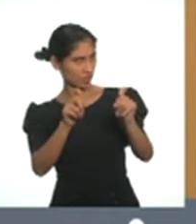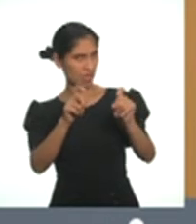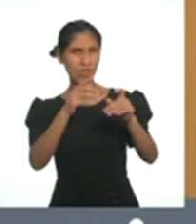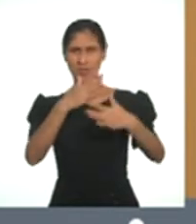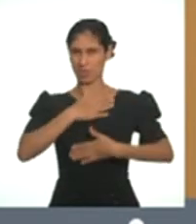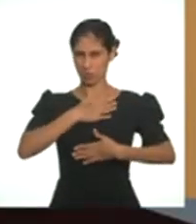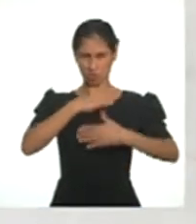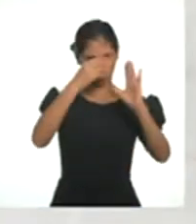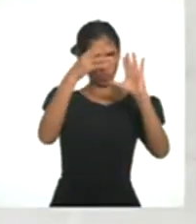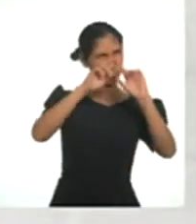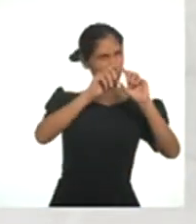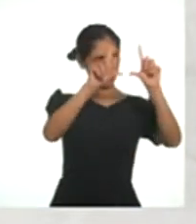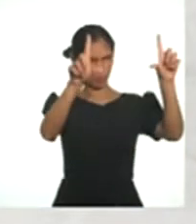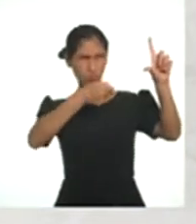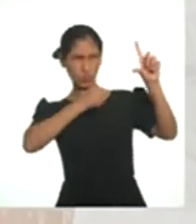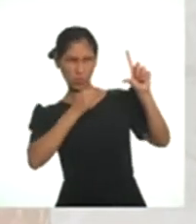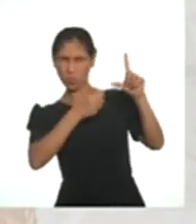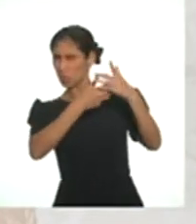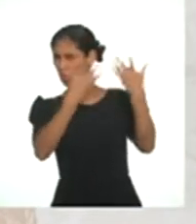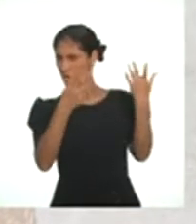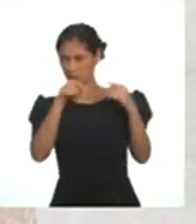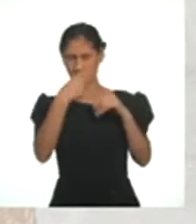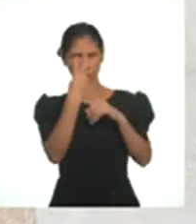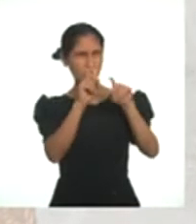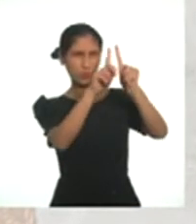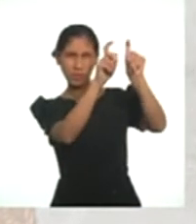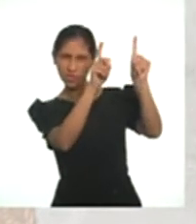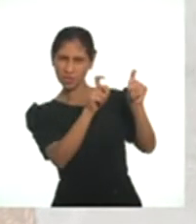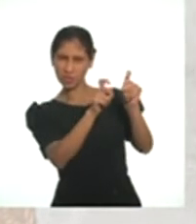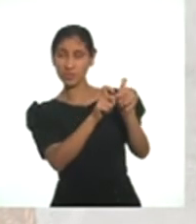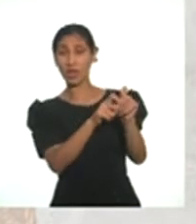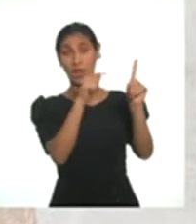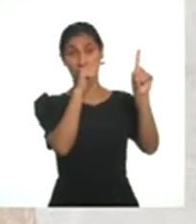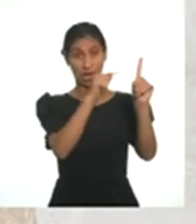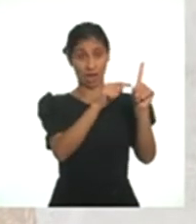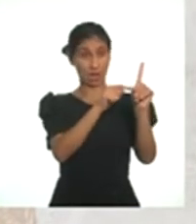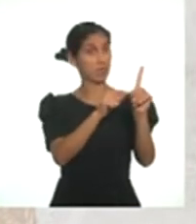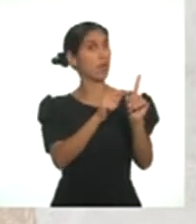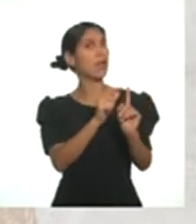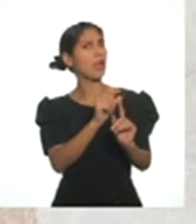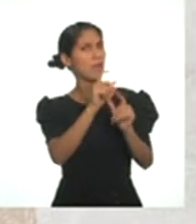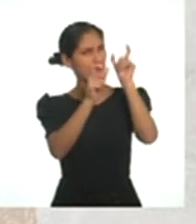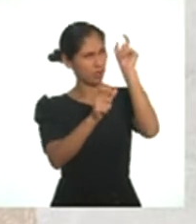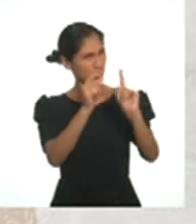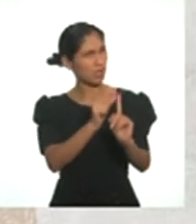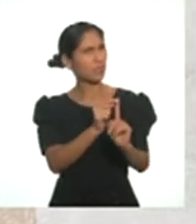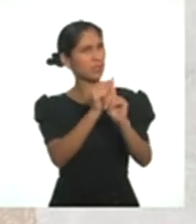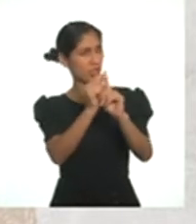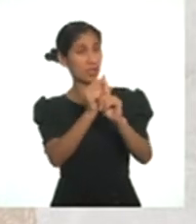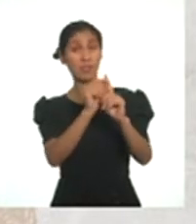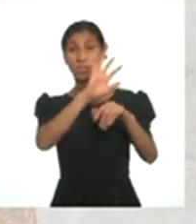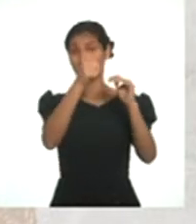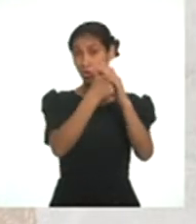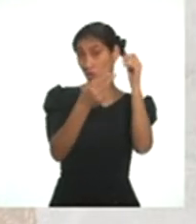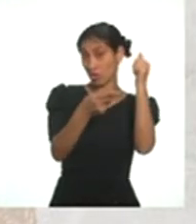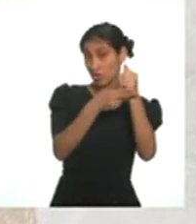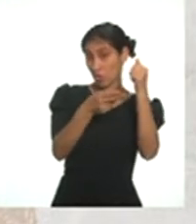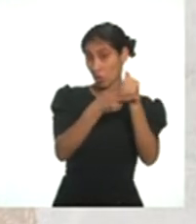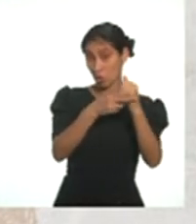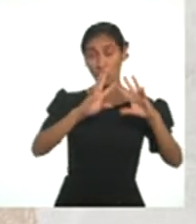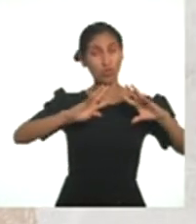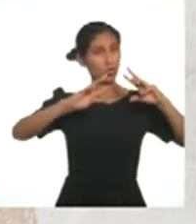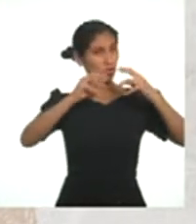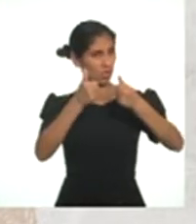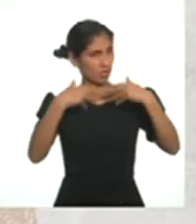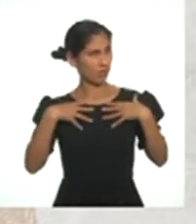cuerpo del reportaje. Aquí vemos una entrevista al especialista del Seguro Social de Salud del Perú, el